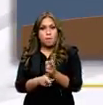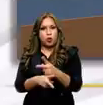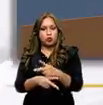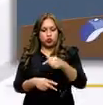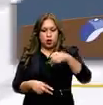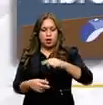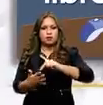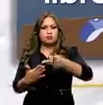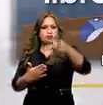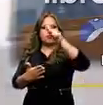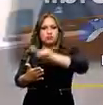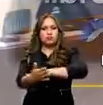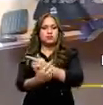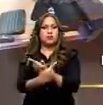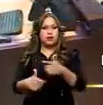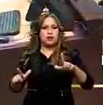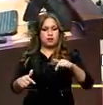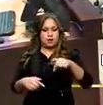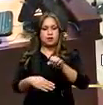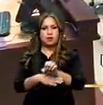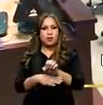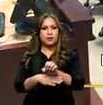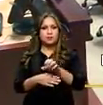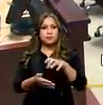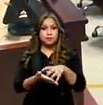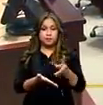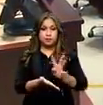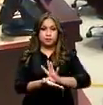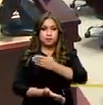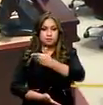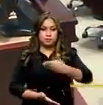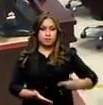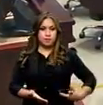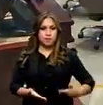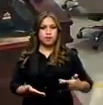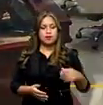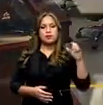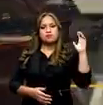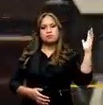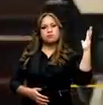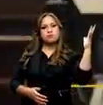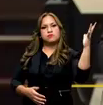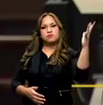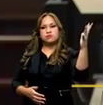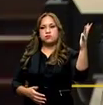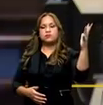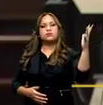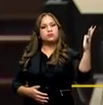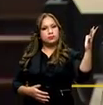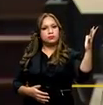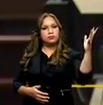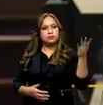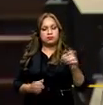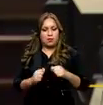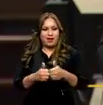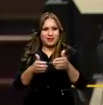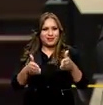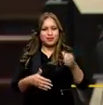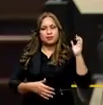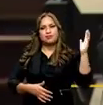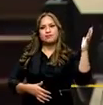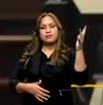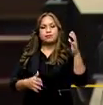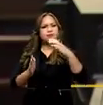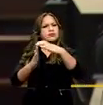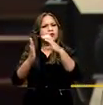de software libre. La presidenta de la Asamblea, Gabriela Rivadeneira, intervino en el Pleno en su calidad de asambleísta nacional.